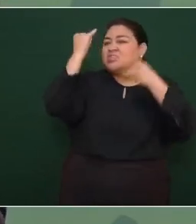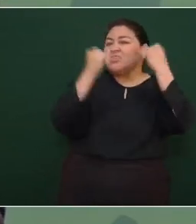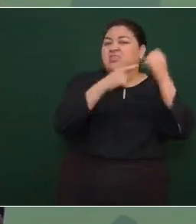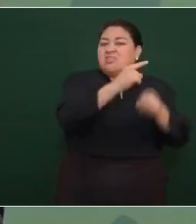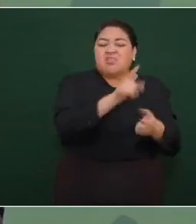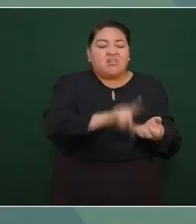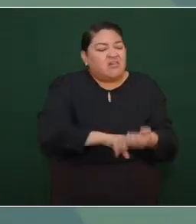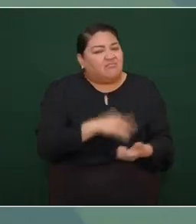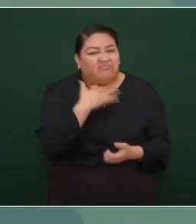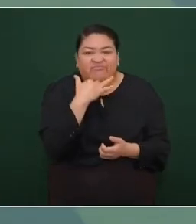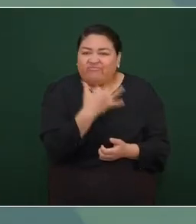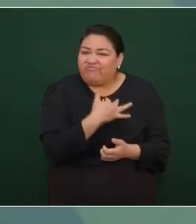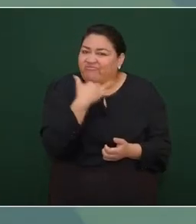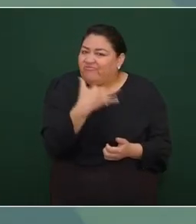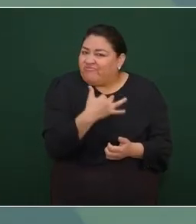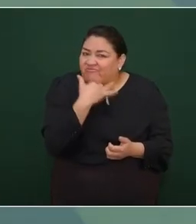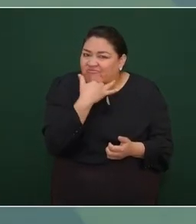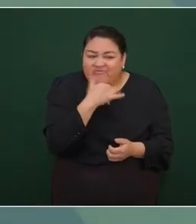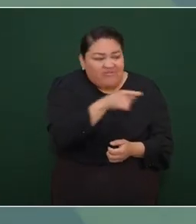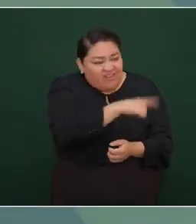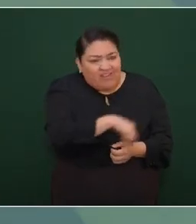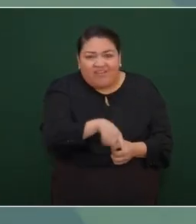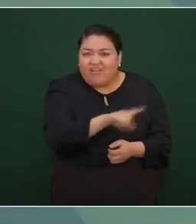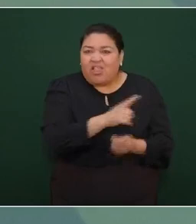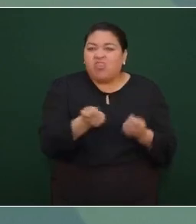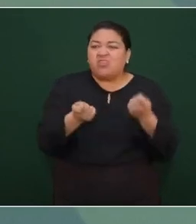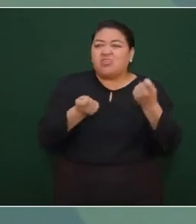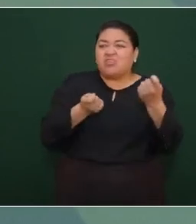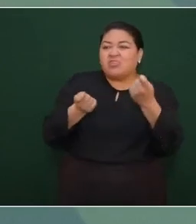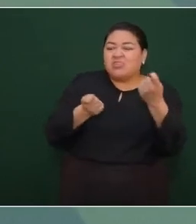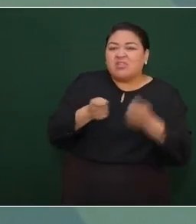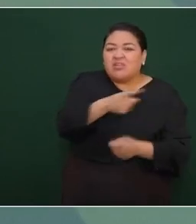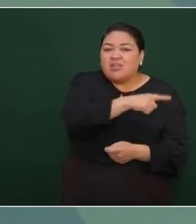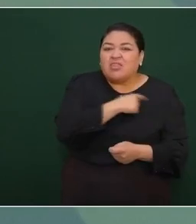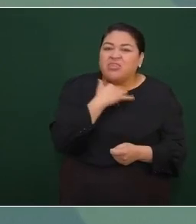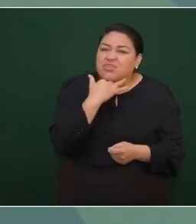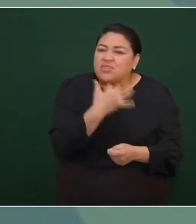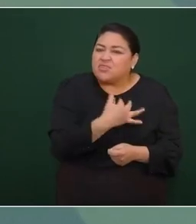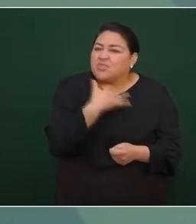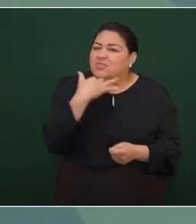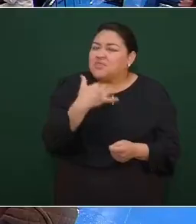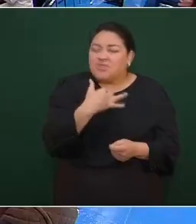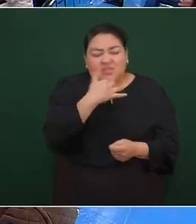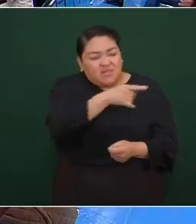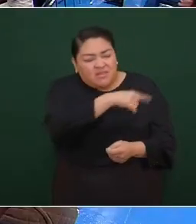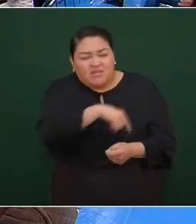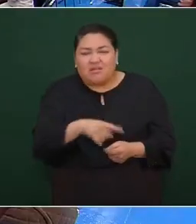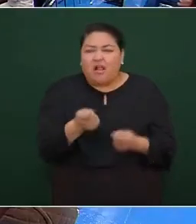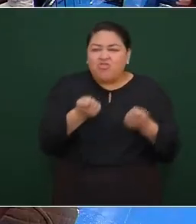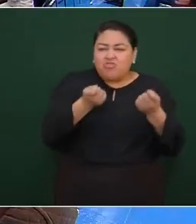deshonestos y corruptos entonces